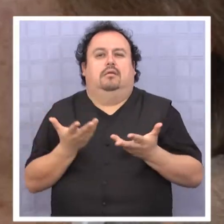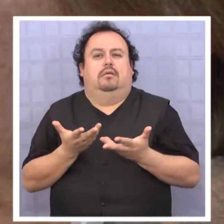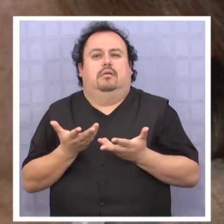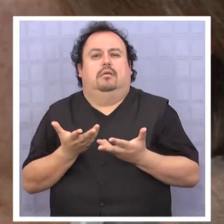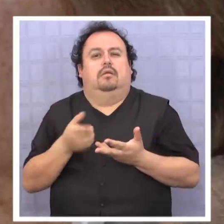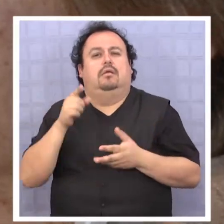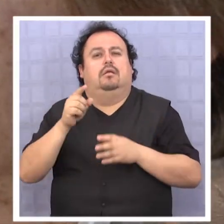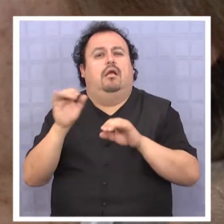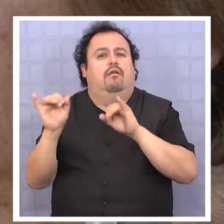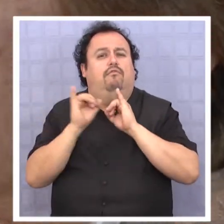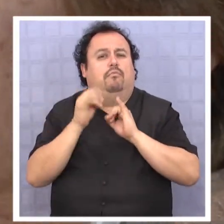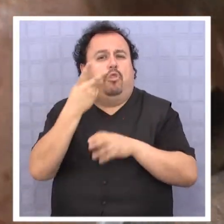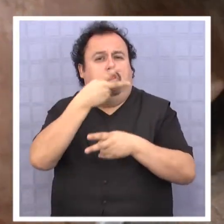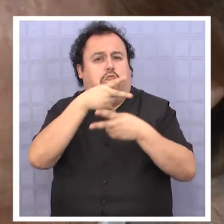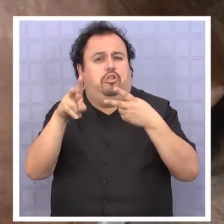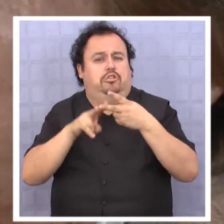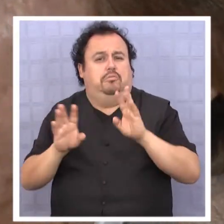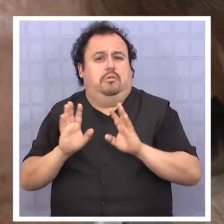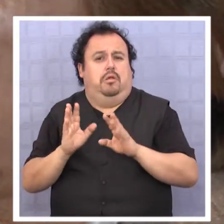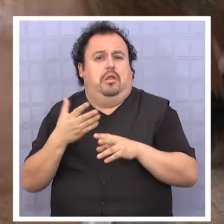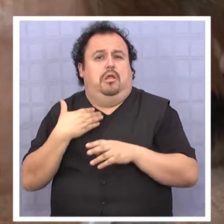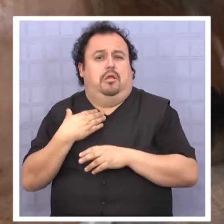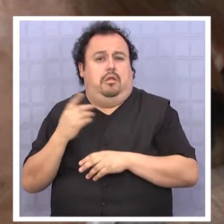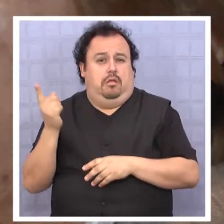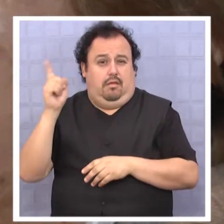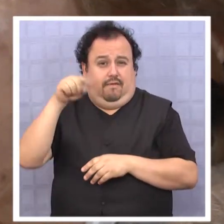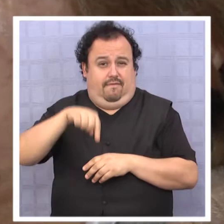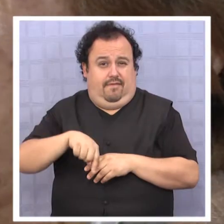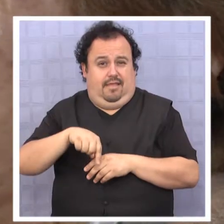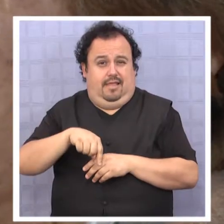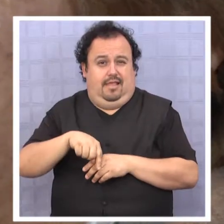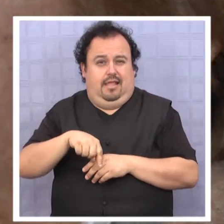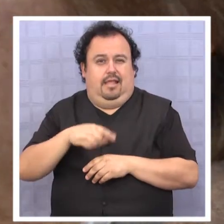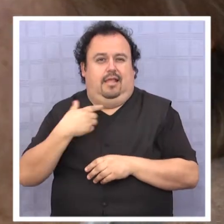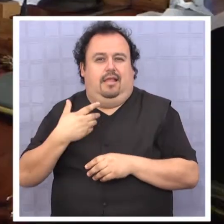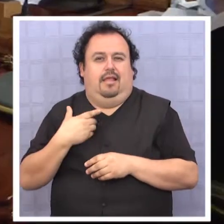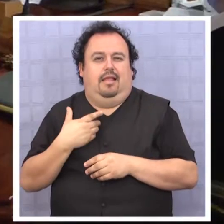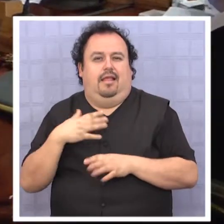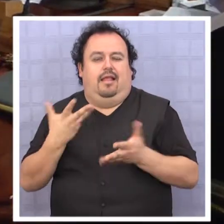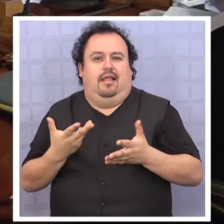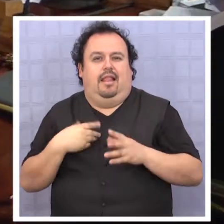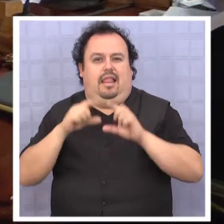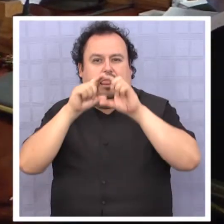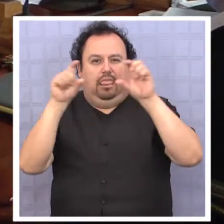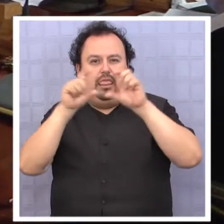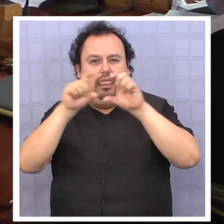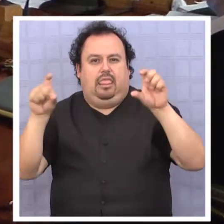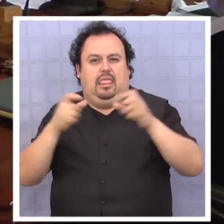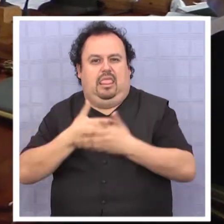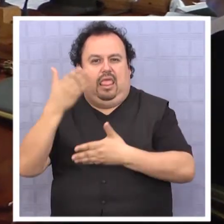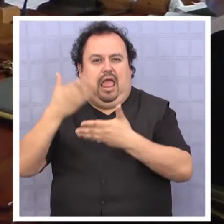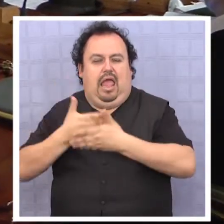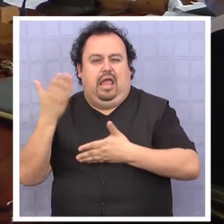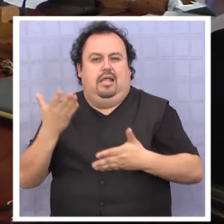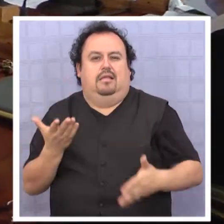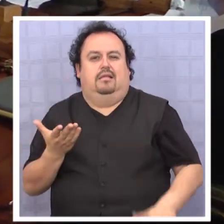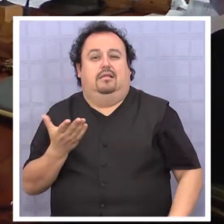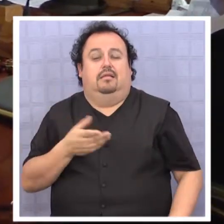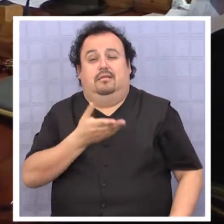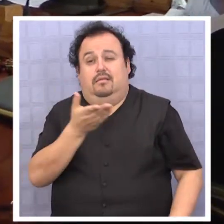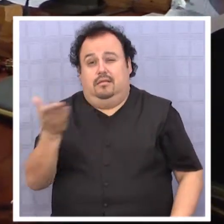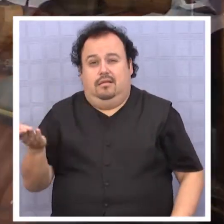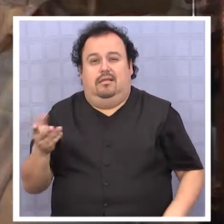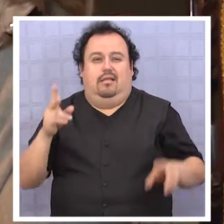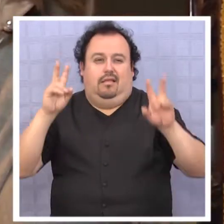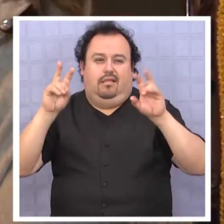hace dos semanas atrás y esperaron que yo llegara a Iquique para sacarlo en los títulos de los diarios. Por lo tanto, entiendan que